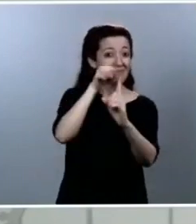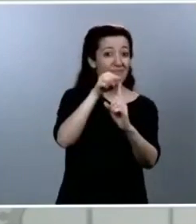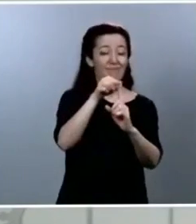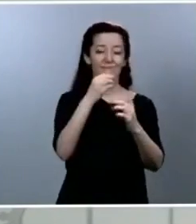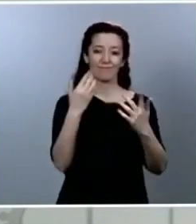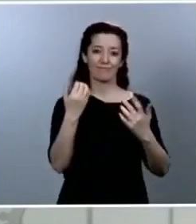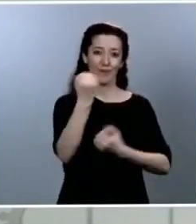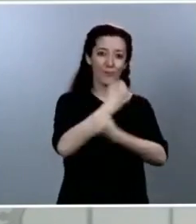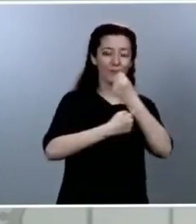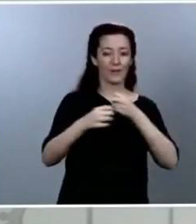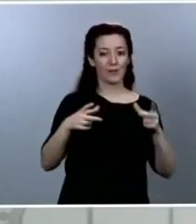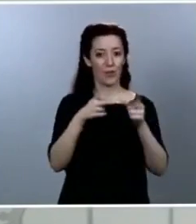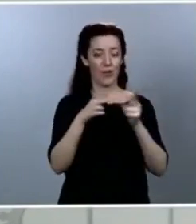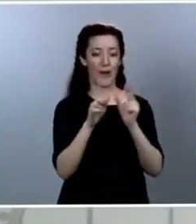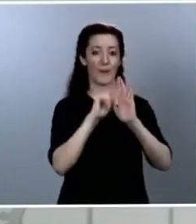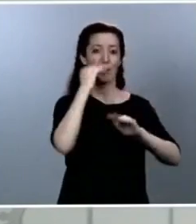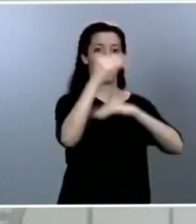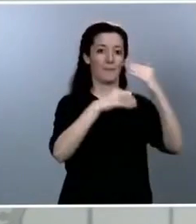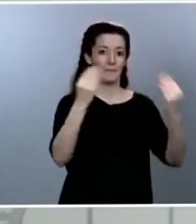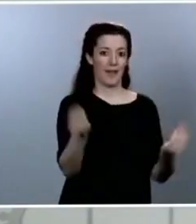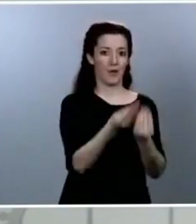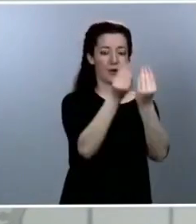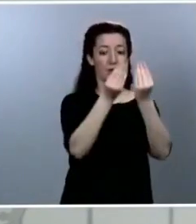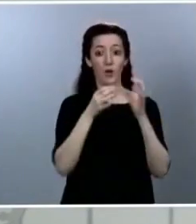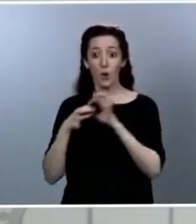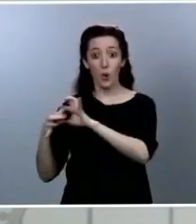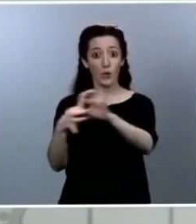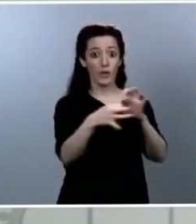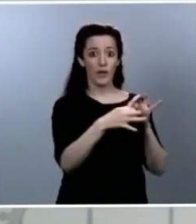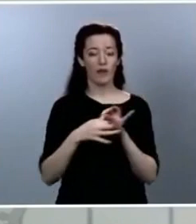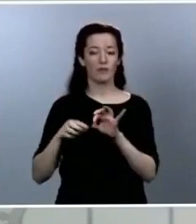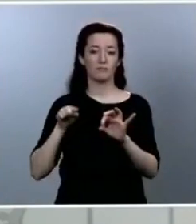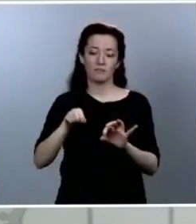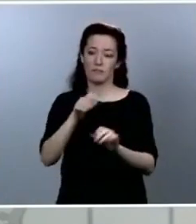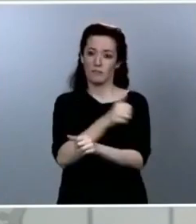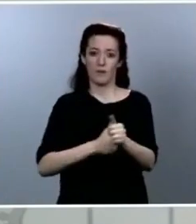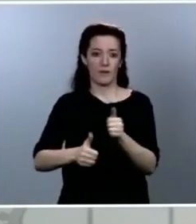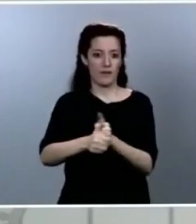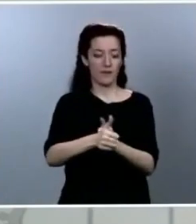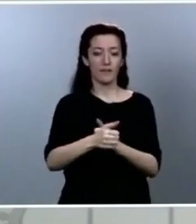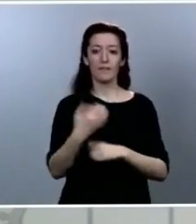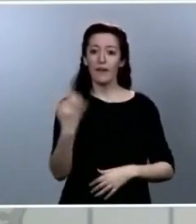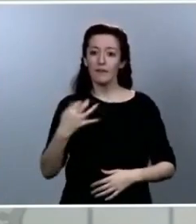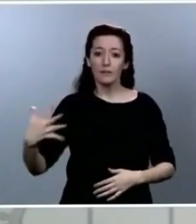y no dejar a nadie atrás es, no les quepa duda, nuestro deber. Gracias.